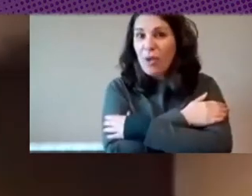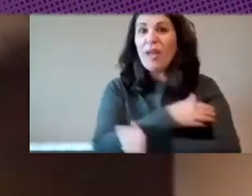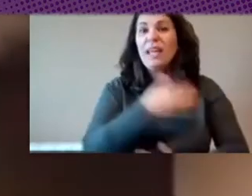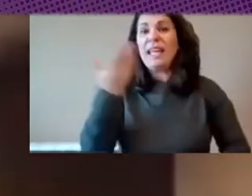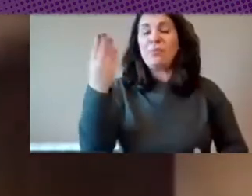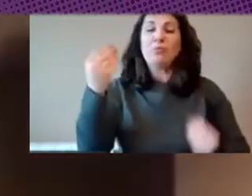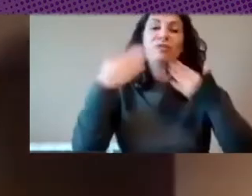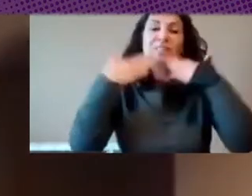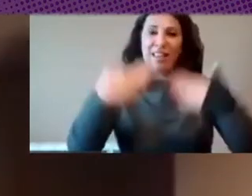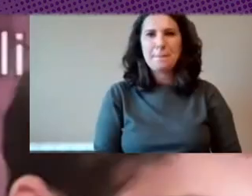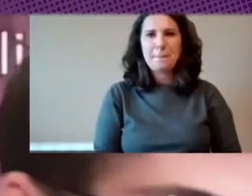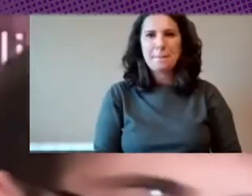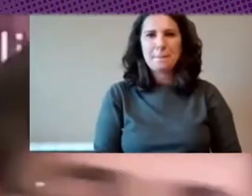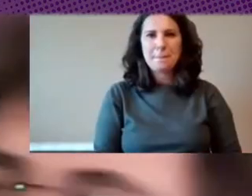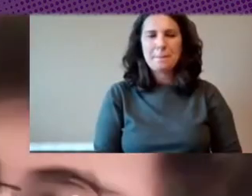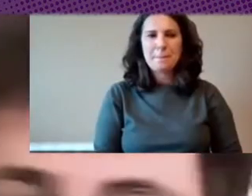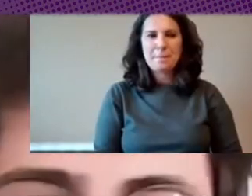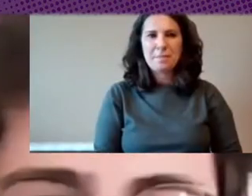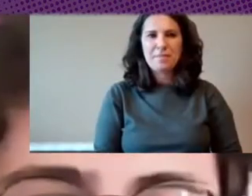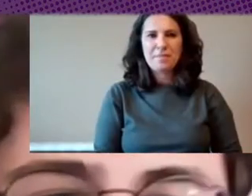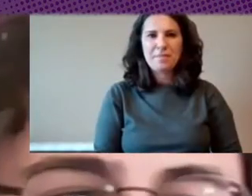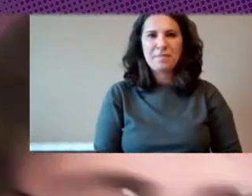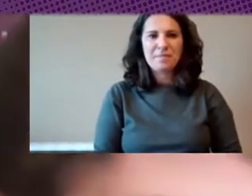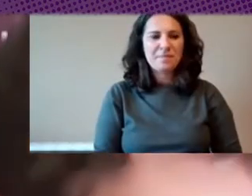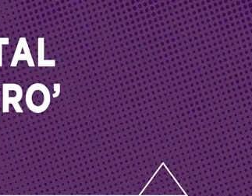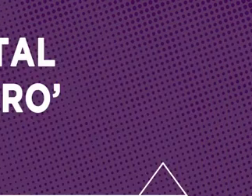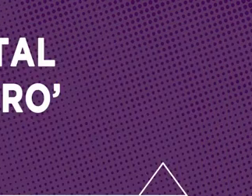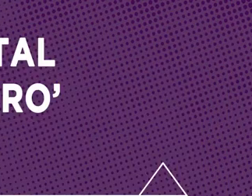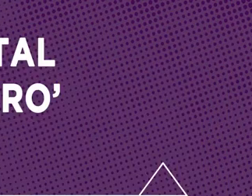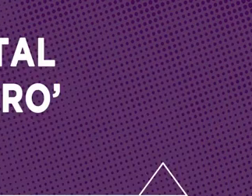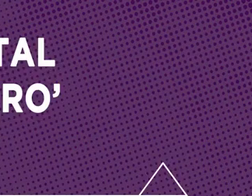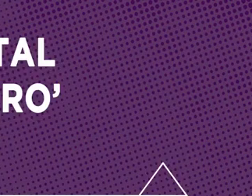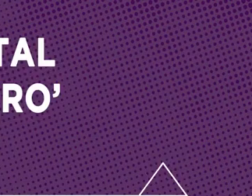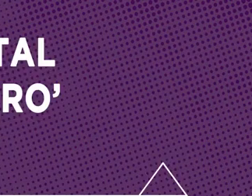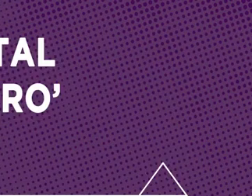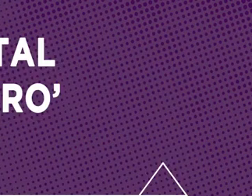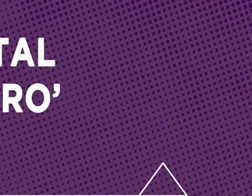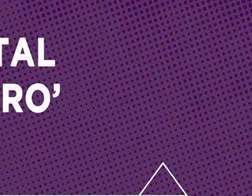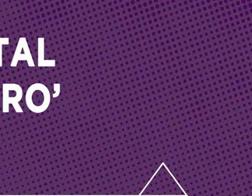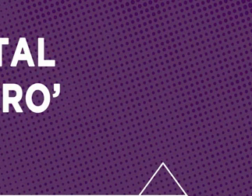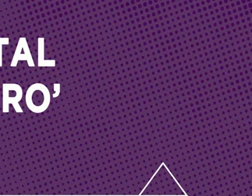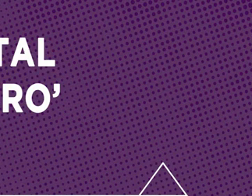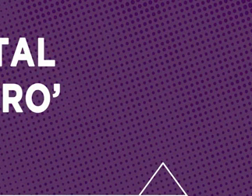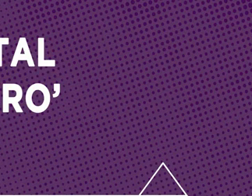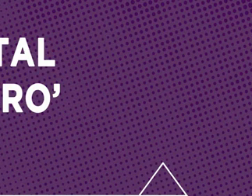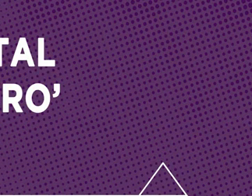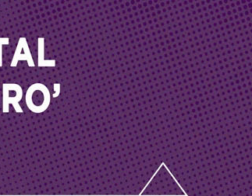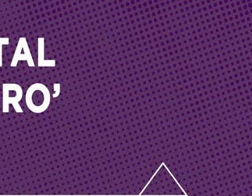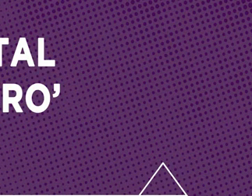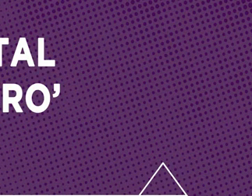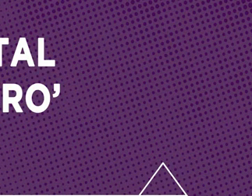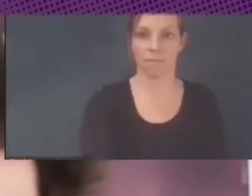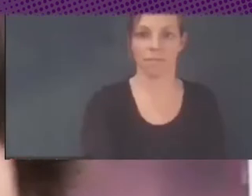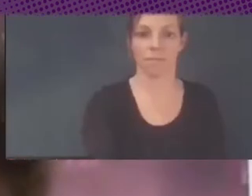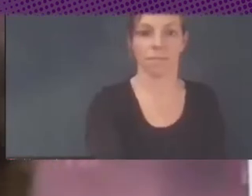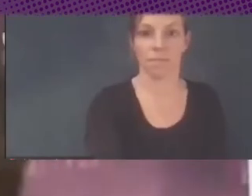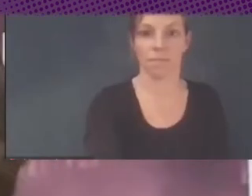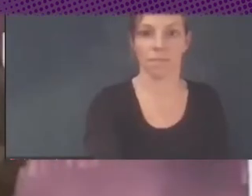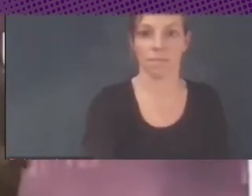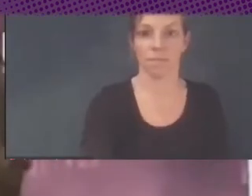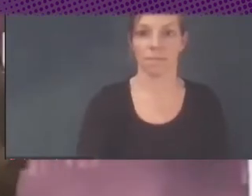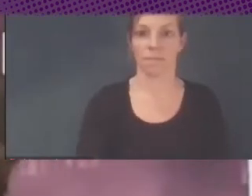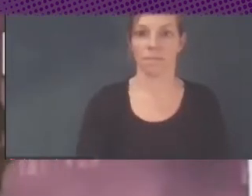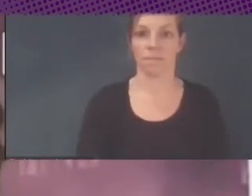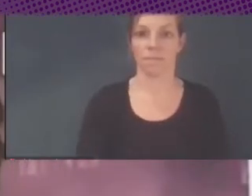muchísimas gracias suerte en febrero compañero gracias Daniela vamos a vencer we are